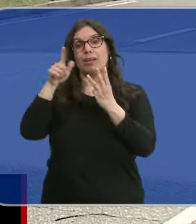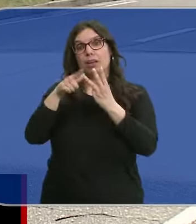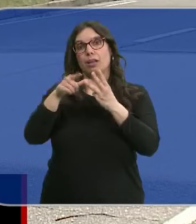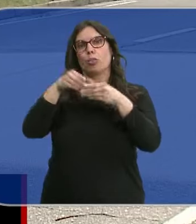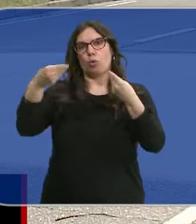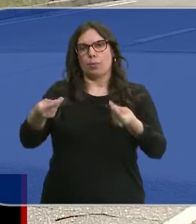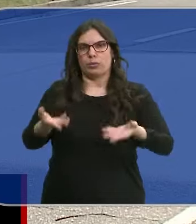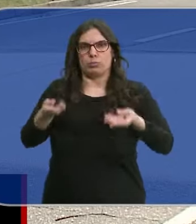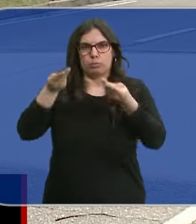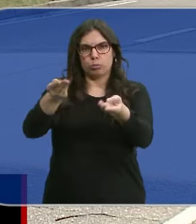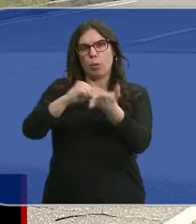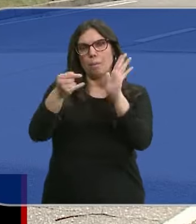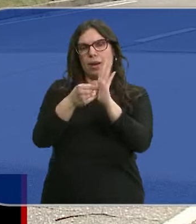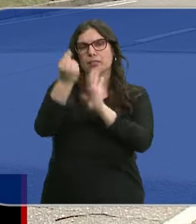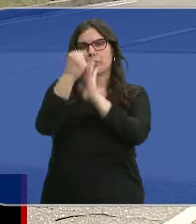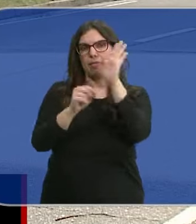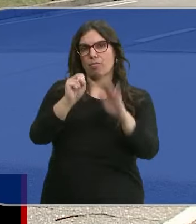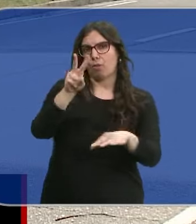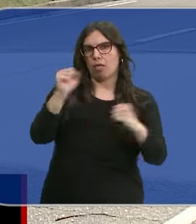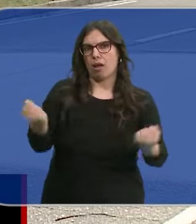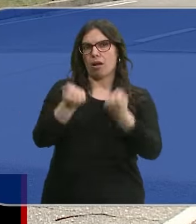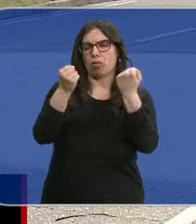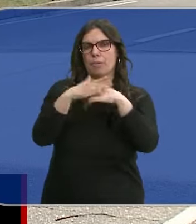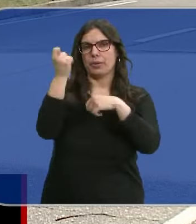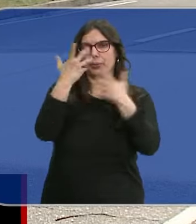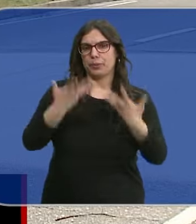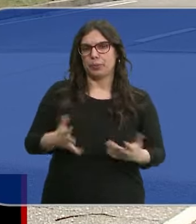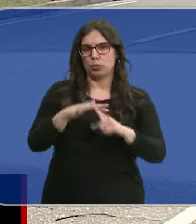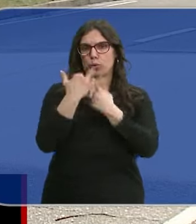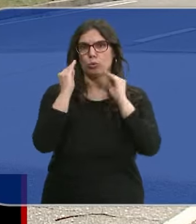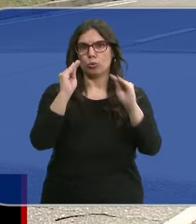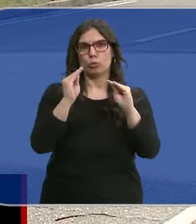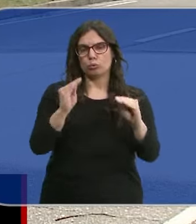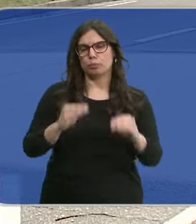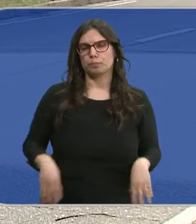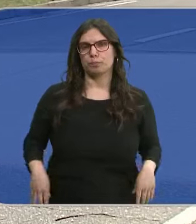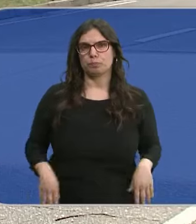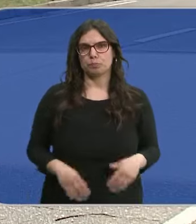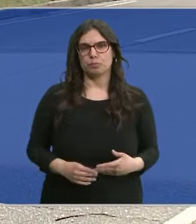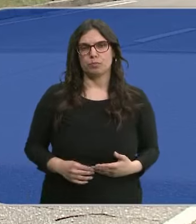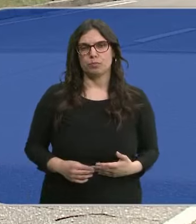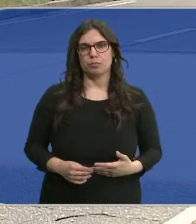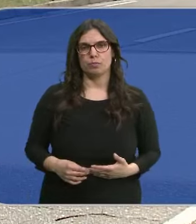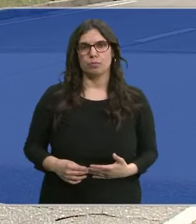documento con un plan de 12 medidas de acción para aliviar la situación de los regantes de aguas subterráneas.